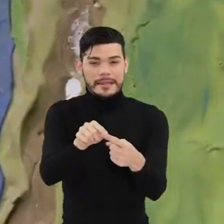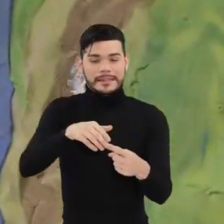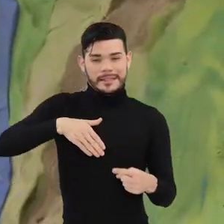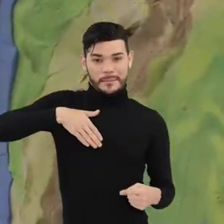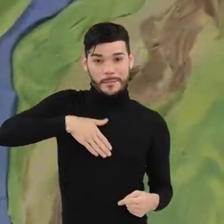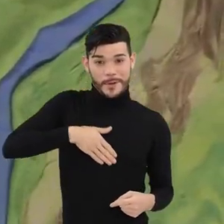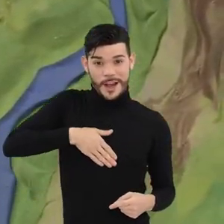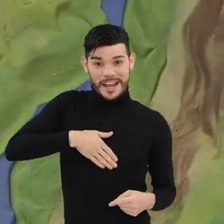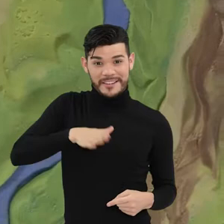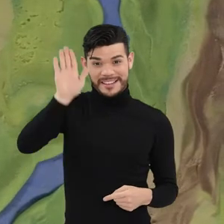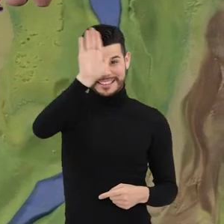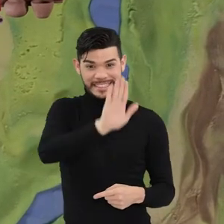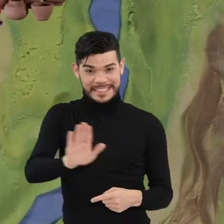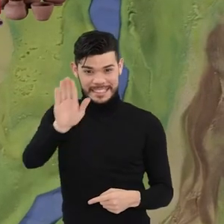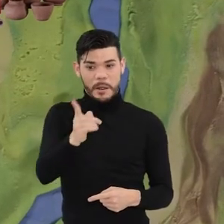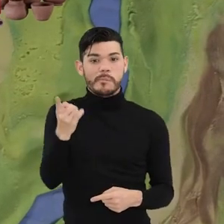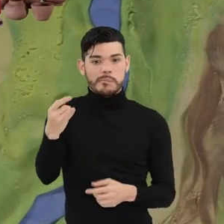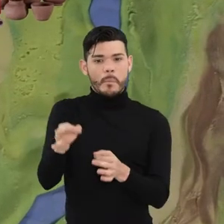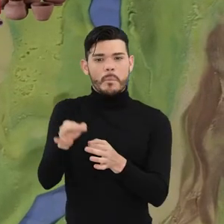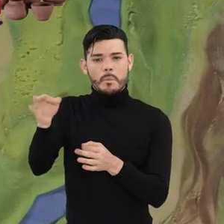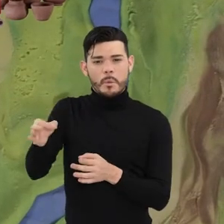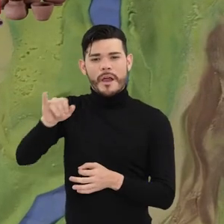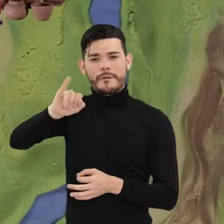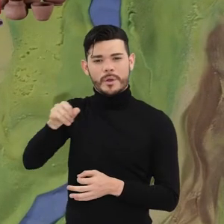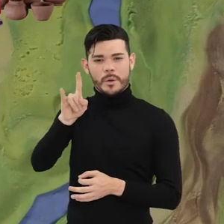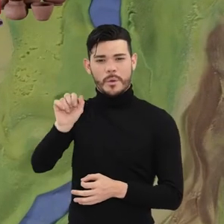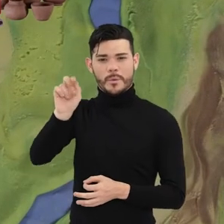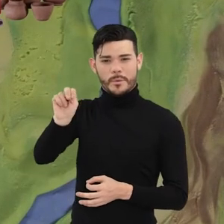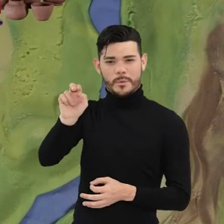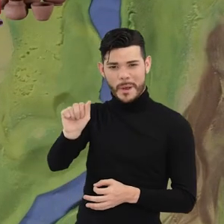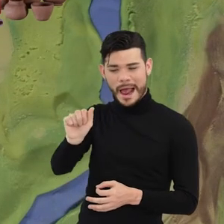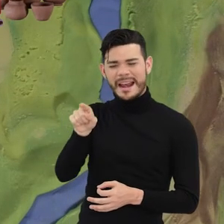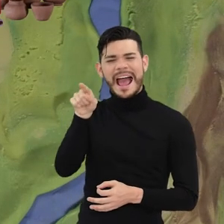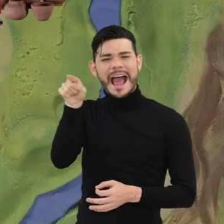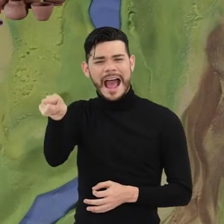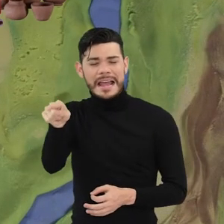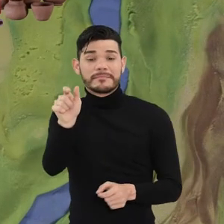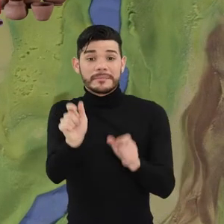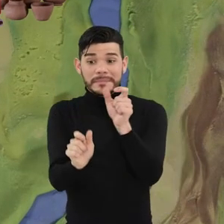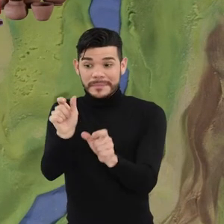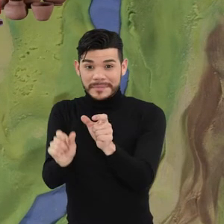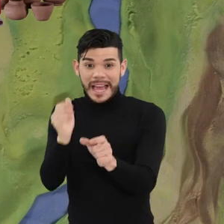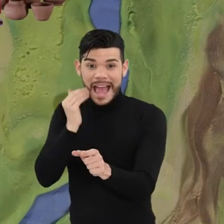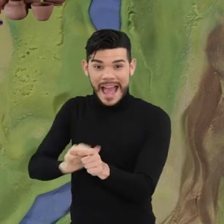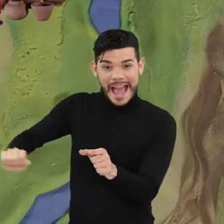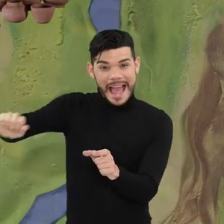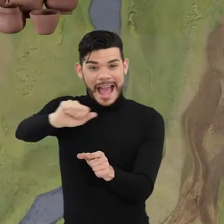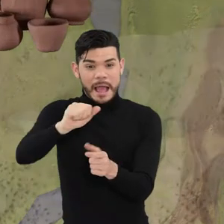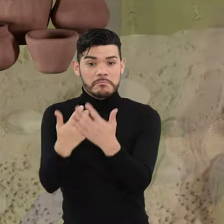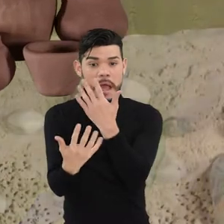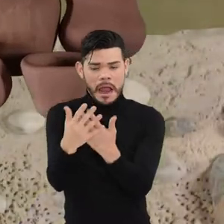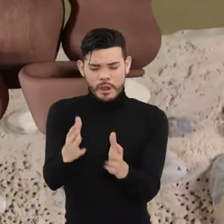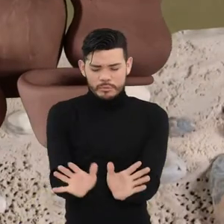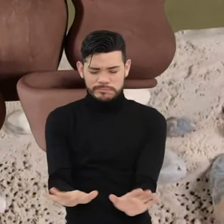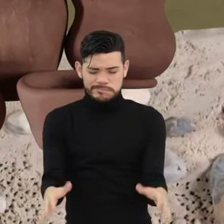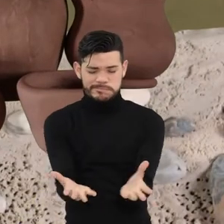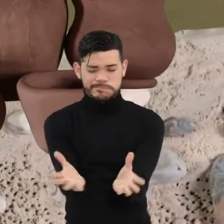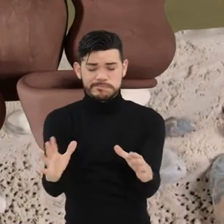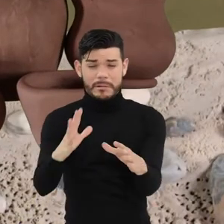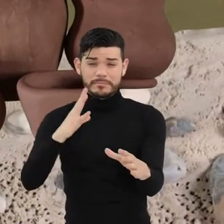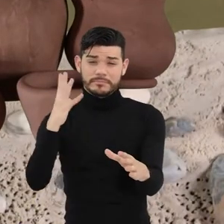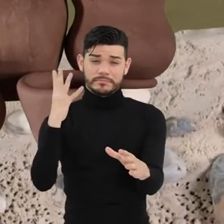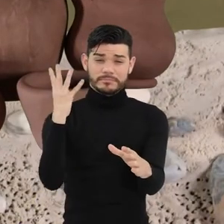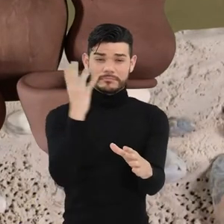Bajando por el río hasta el departamento de Bolívar se encuentra el corregimiento de Juana Sánchez, donde sus artesanas elaboran a mano